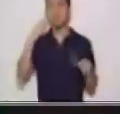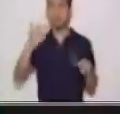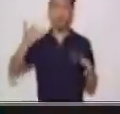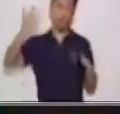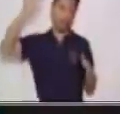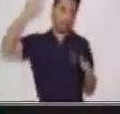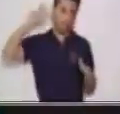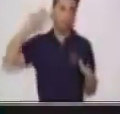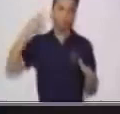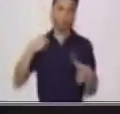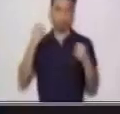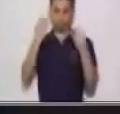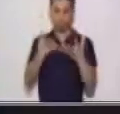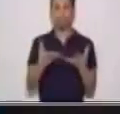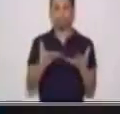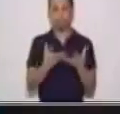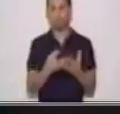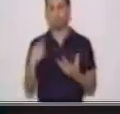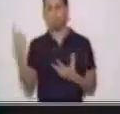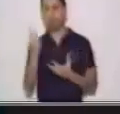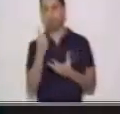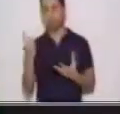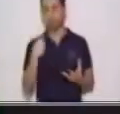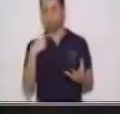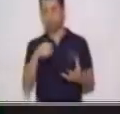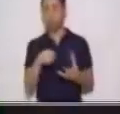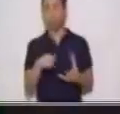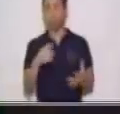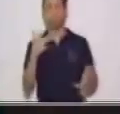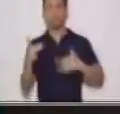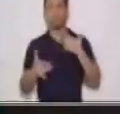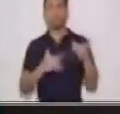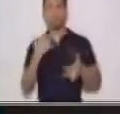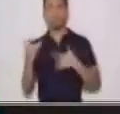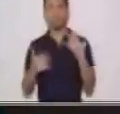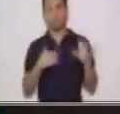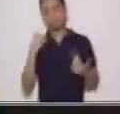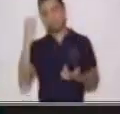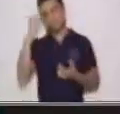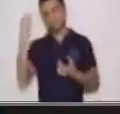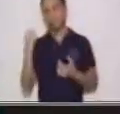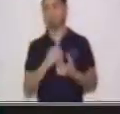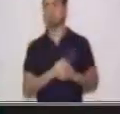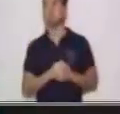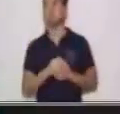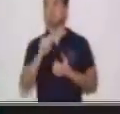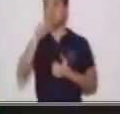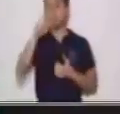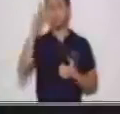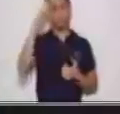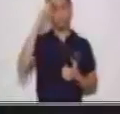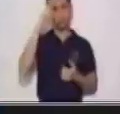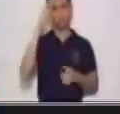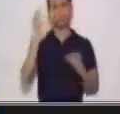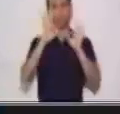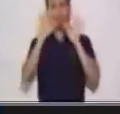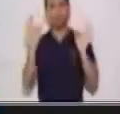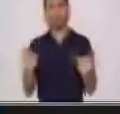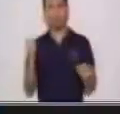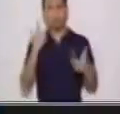para poder expresar todos nuestros sentimientos e ideas. ¿Se recuerdan de los tipos de lenguaje?